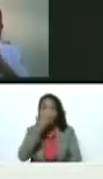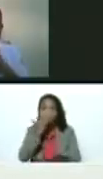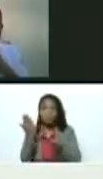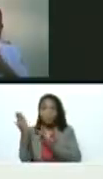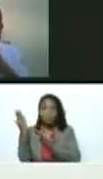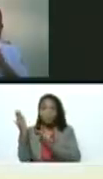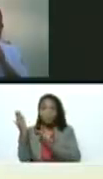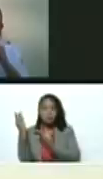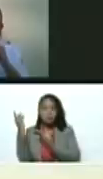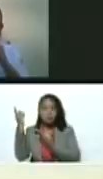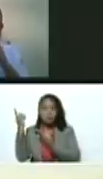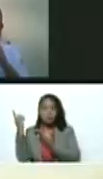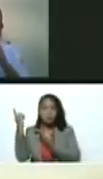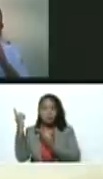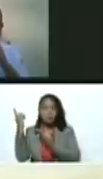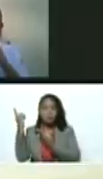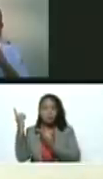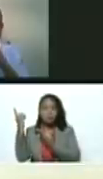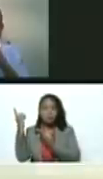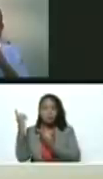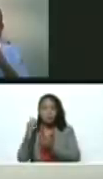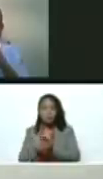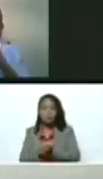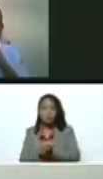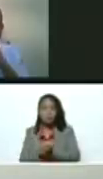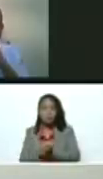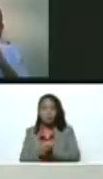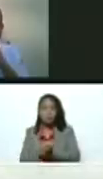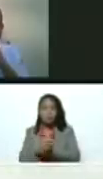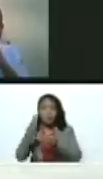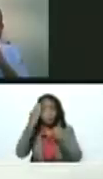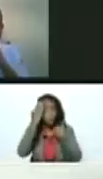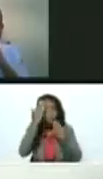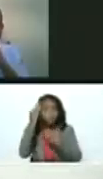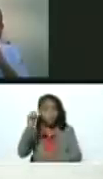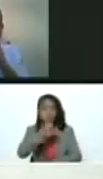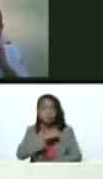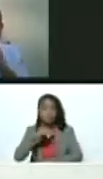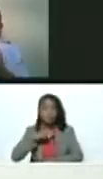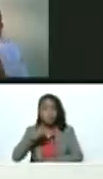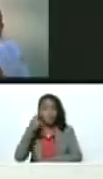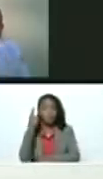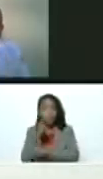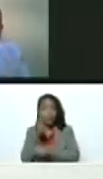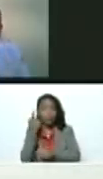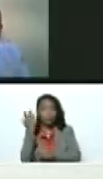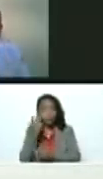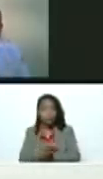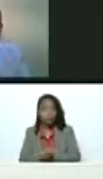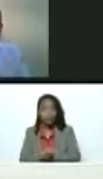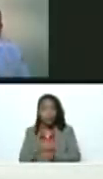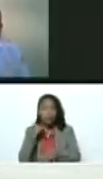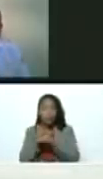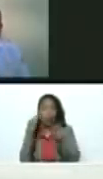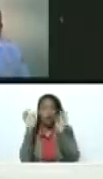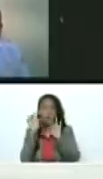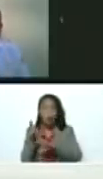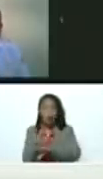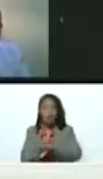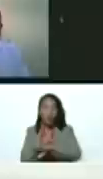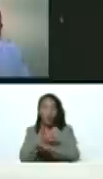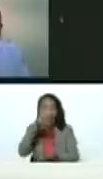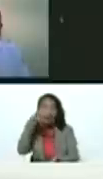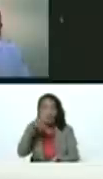César León Heredia. Bueno, me deben el saludo personal. Igualmente, el gobernador del estado